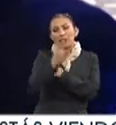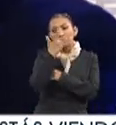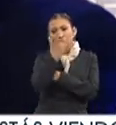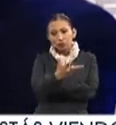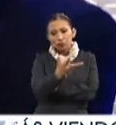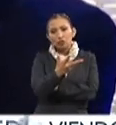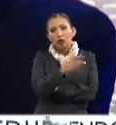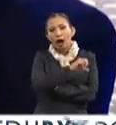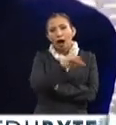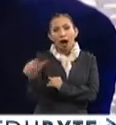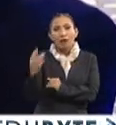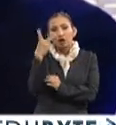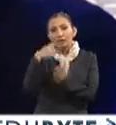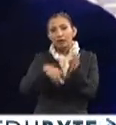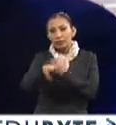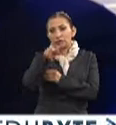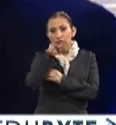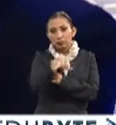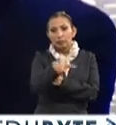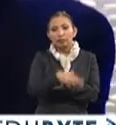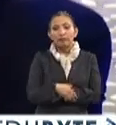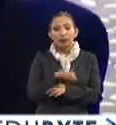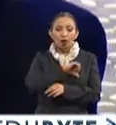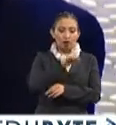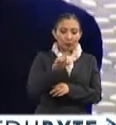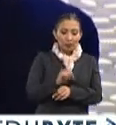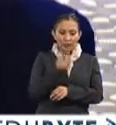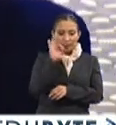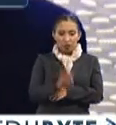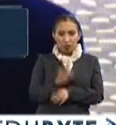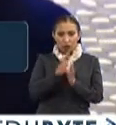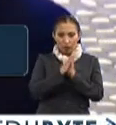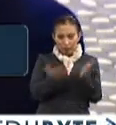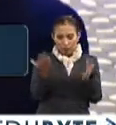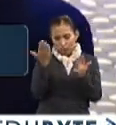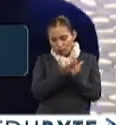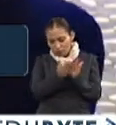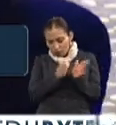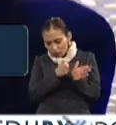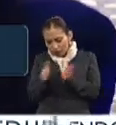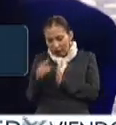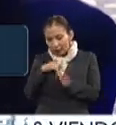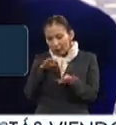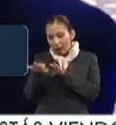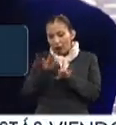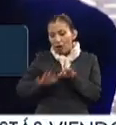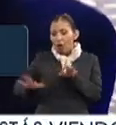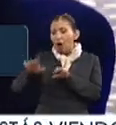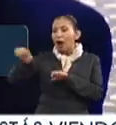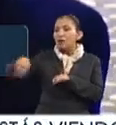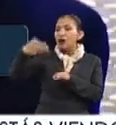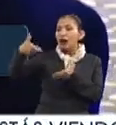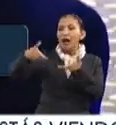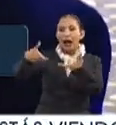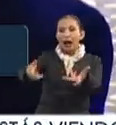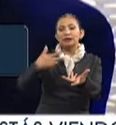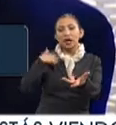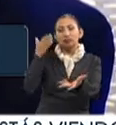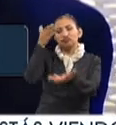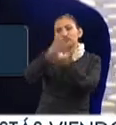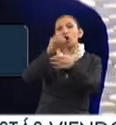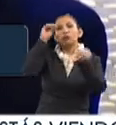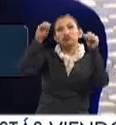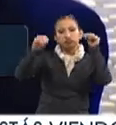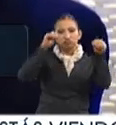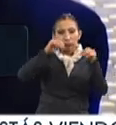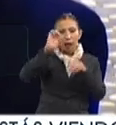hasta 2018. Y el otro 20% del libro tiene mi trabajo en el espacio público, intervenciones